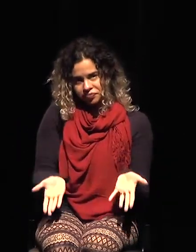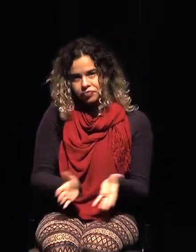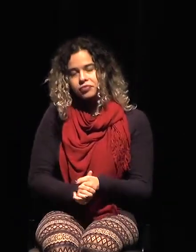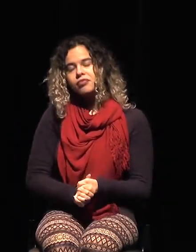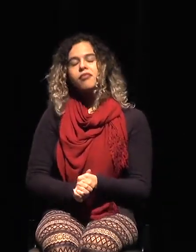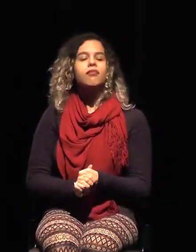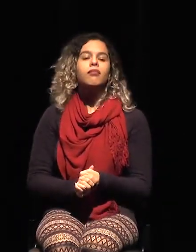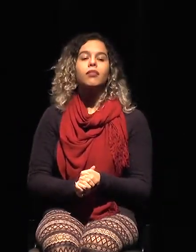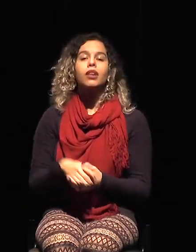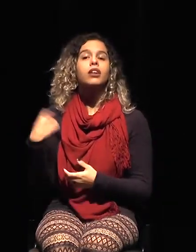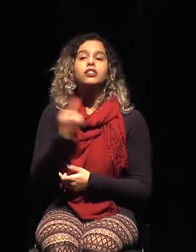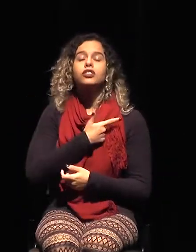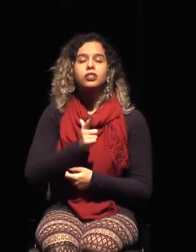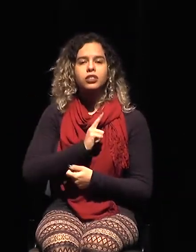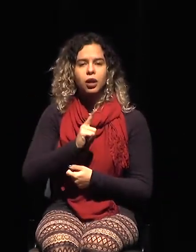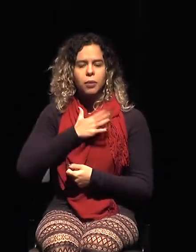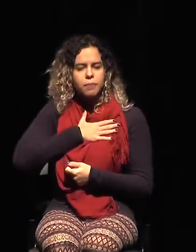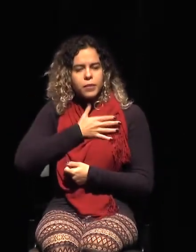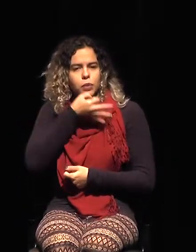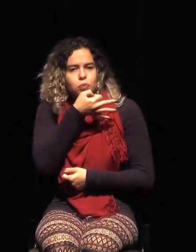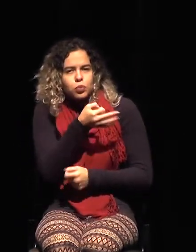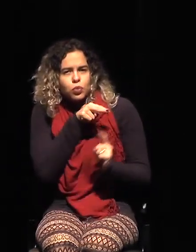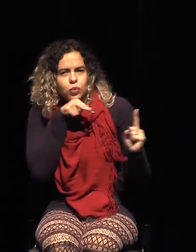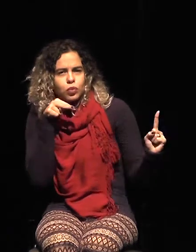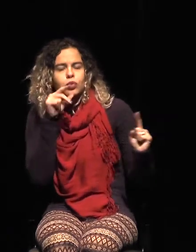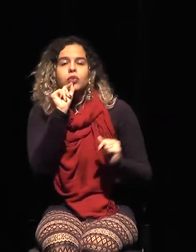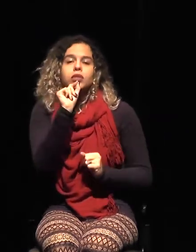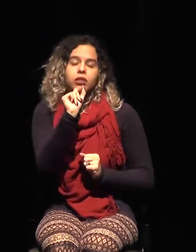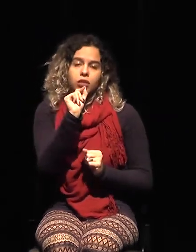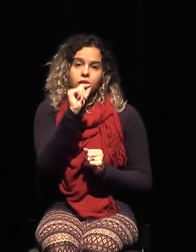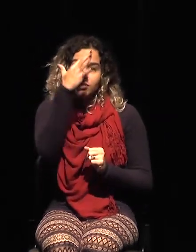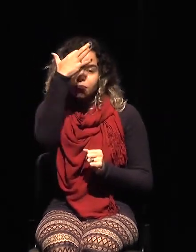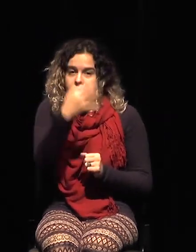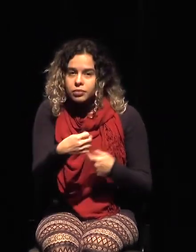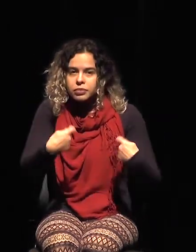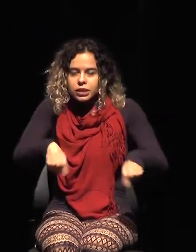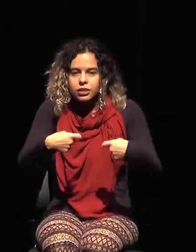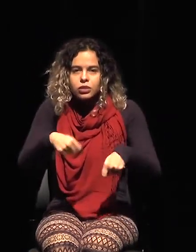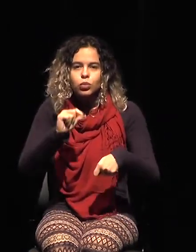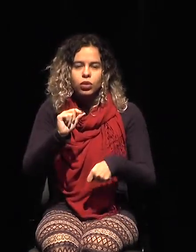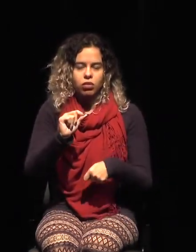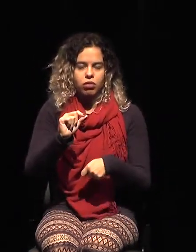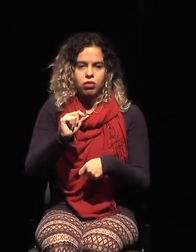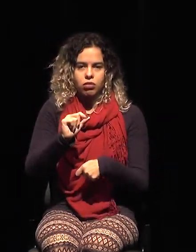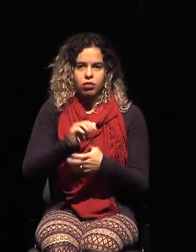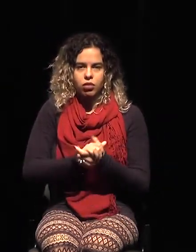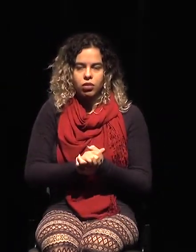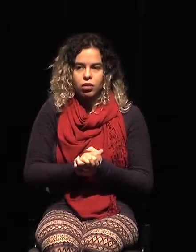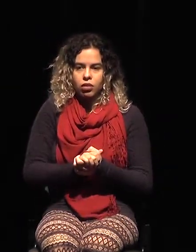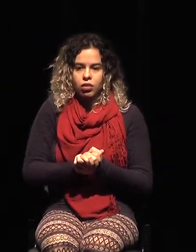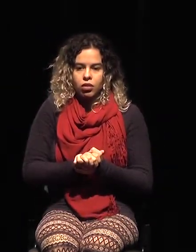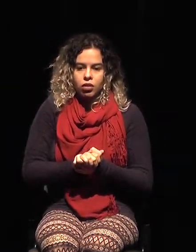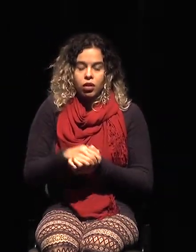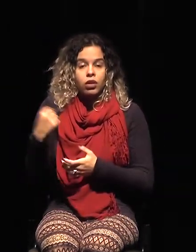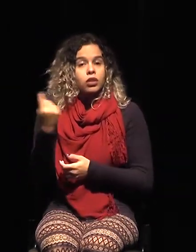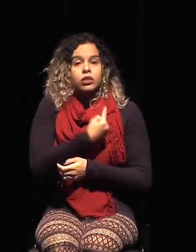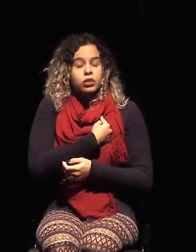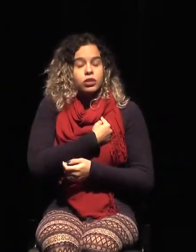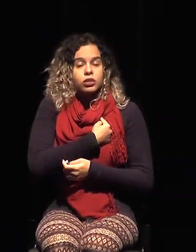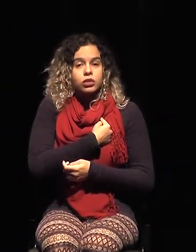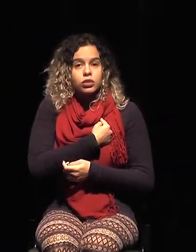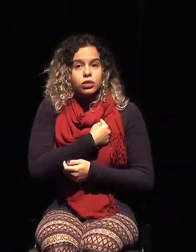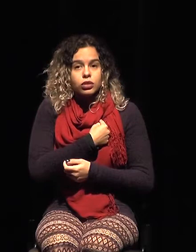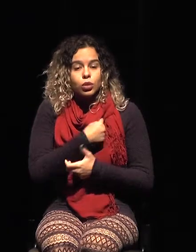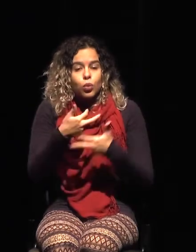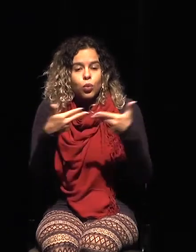y desde mi punto de vista, lo que tenemos que pensar es que no estamos tratando aquí de algo que sea trivial. Estamos tratando